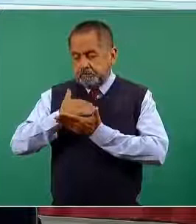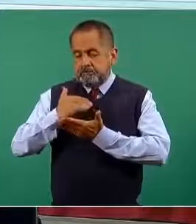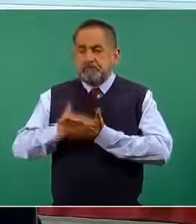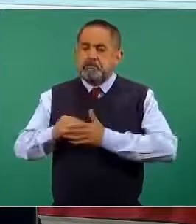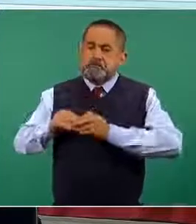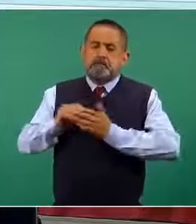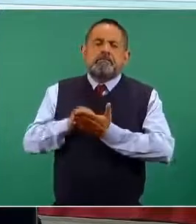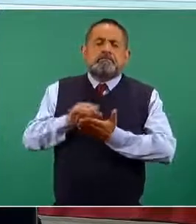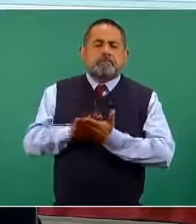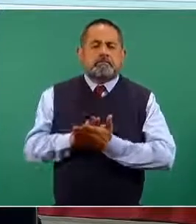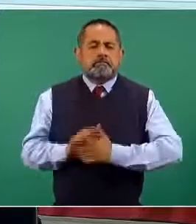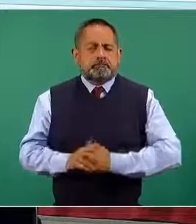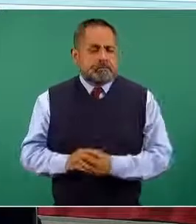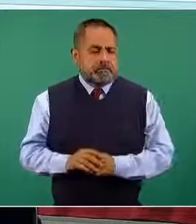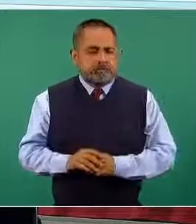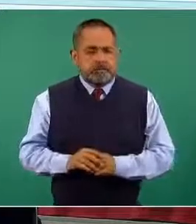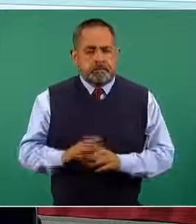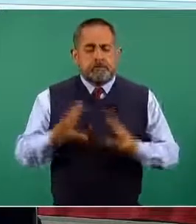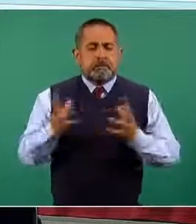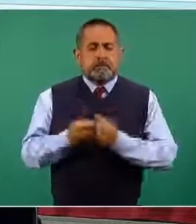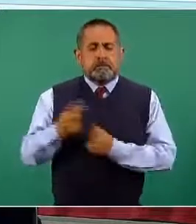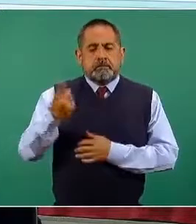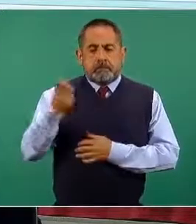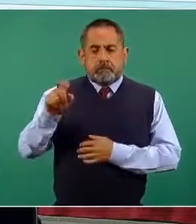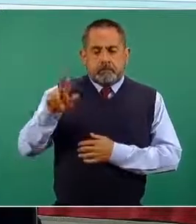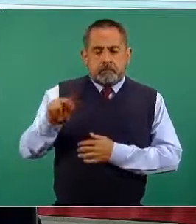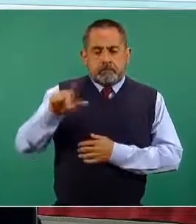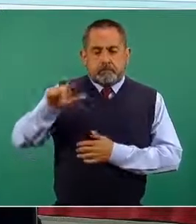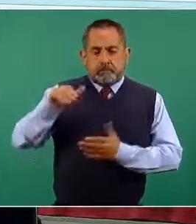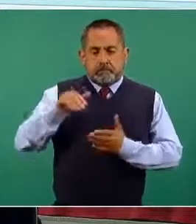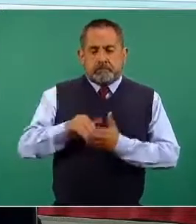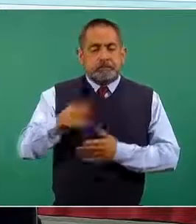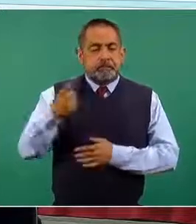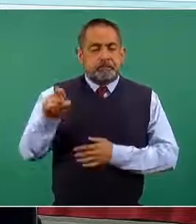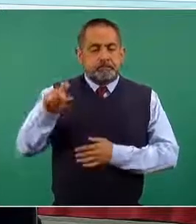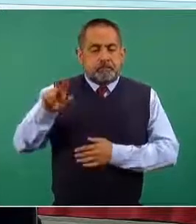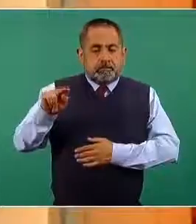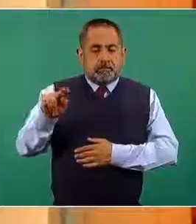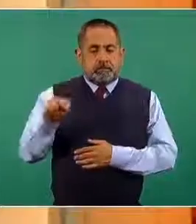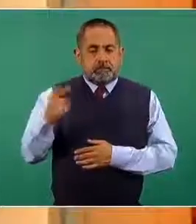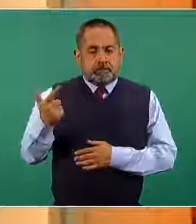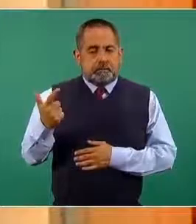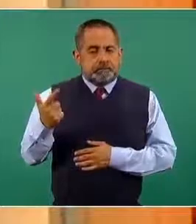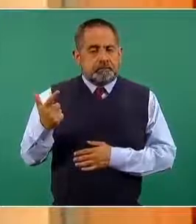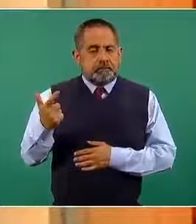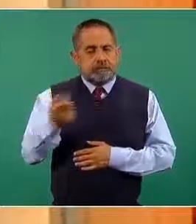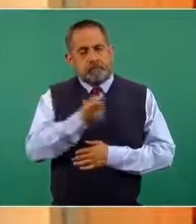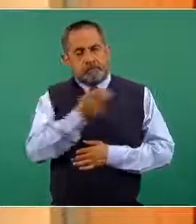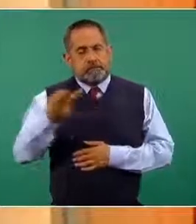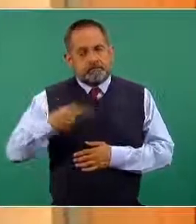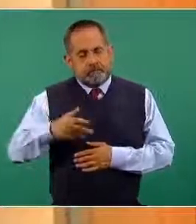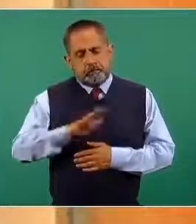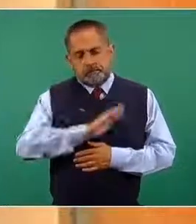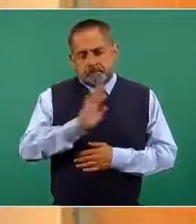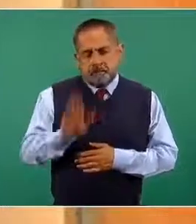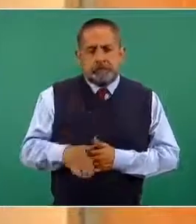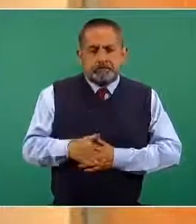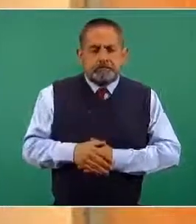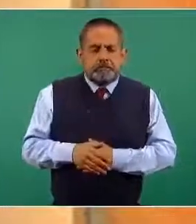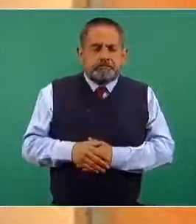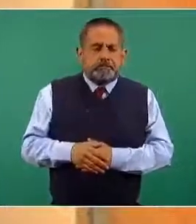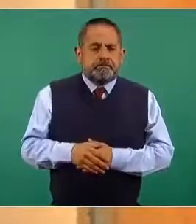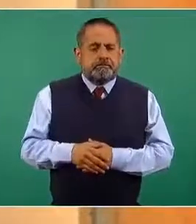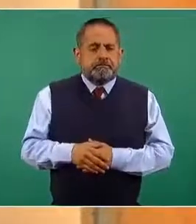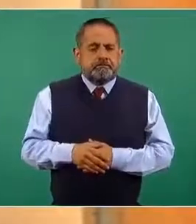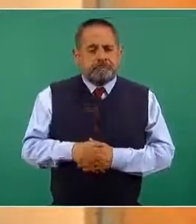Epidemiológica, y un total de 187 mil 187 defunciones, lamentables defunciones que